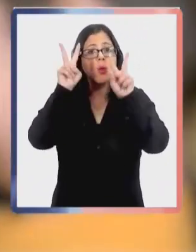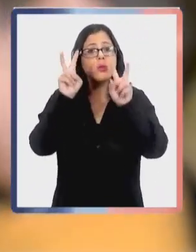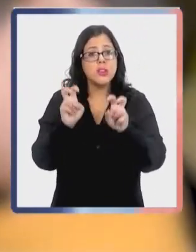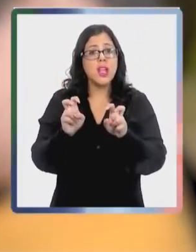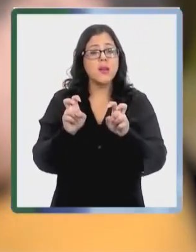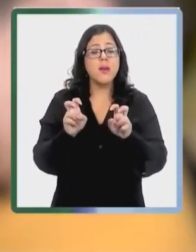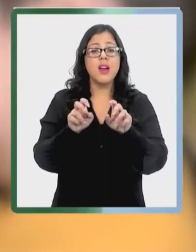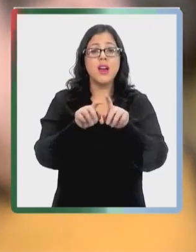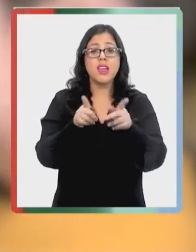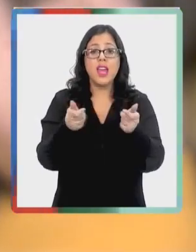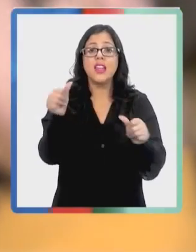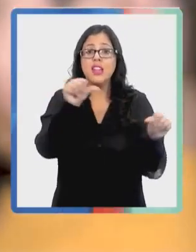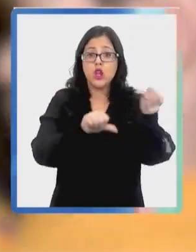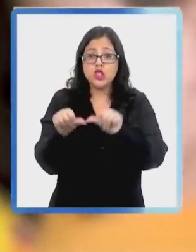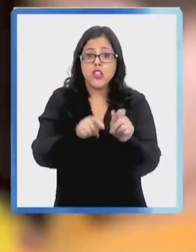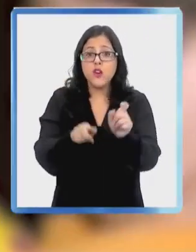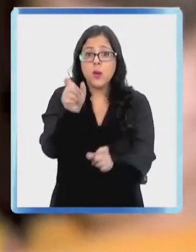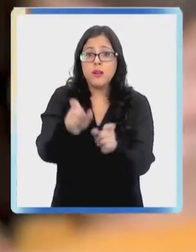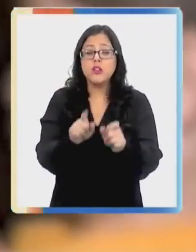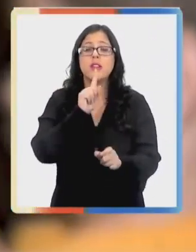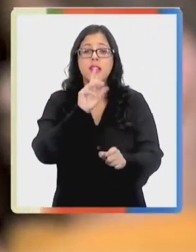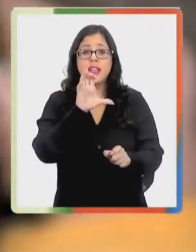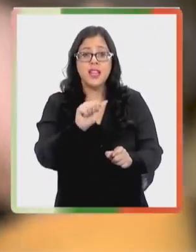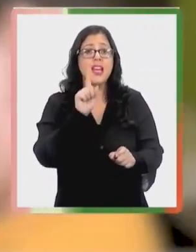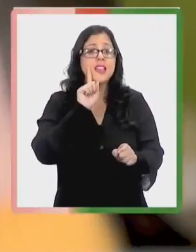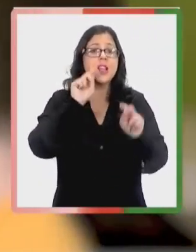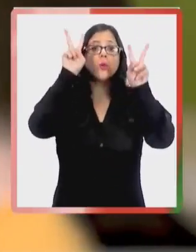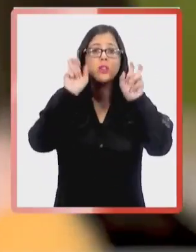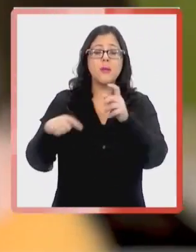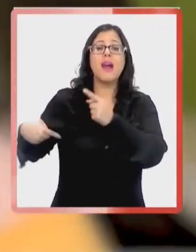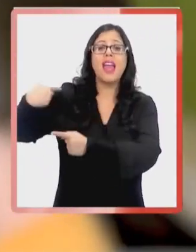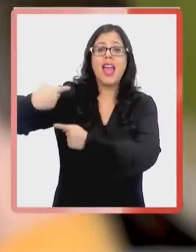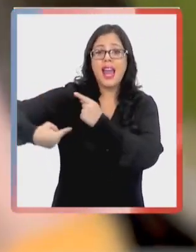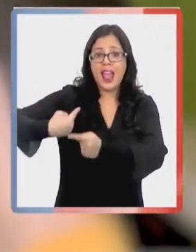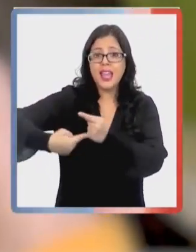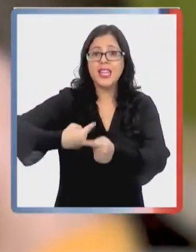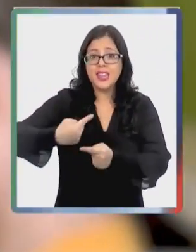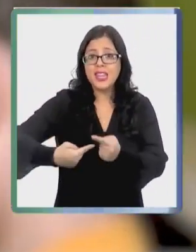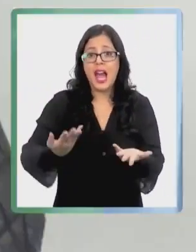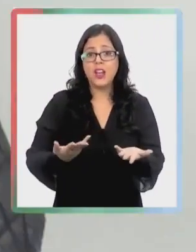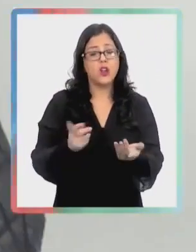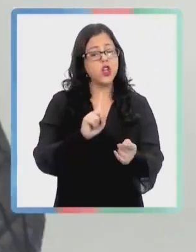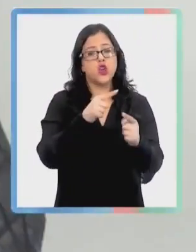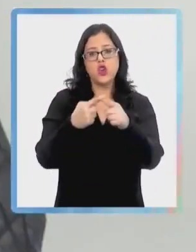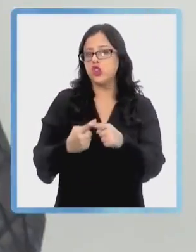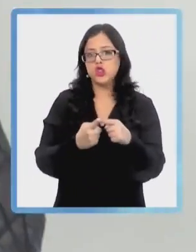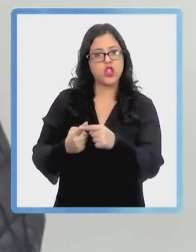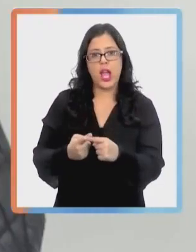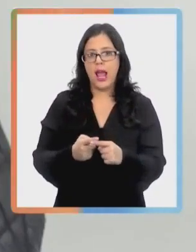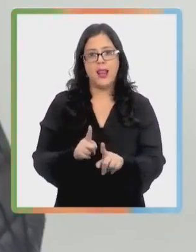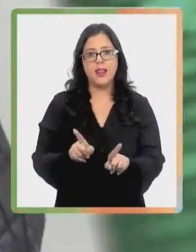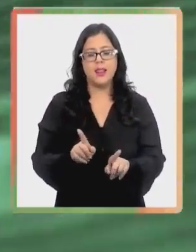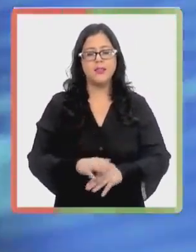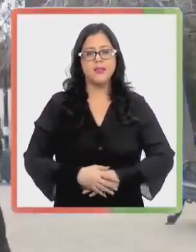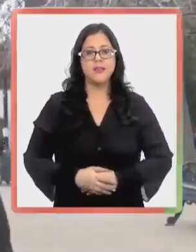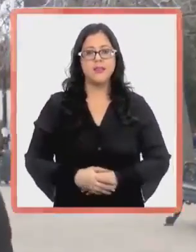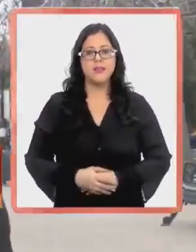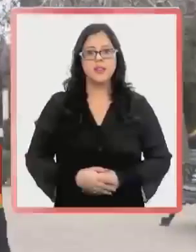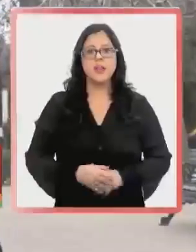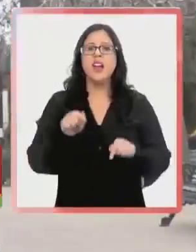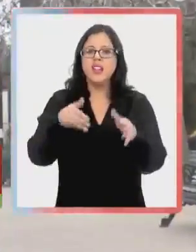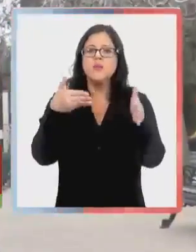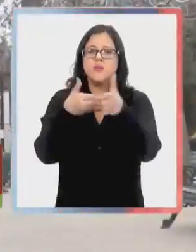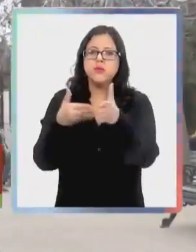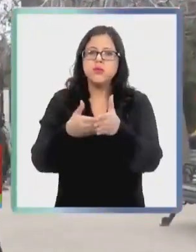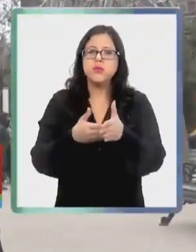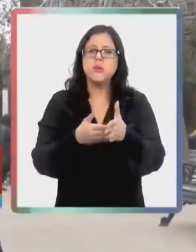tendencia en la comunidad científica a hablar de que el TEA tiene un componente más bien hereditario que es social, ¿no? ¿El TEA es